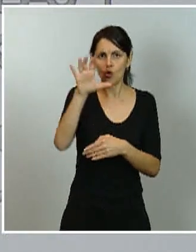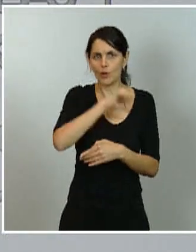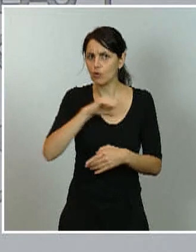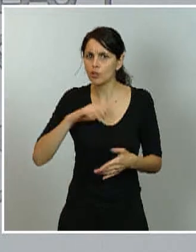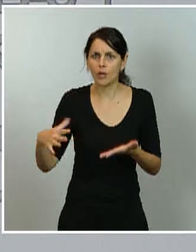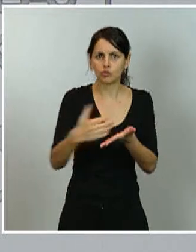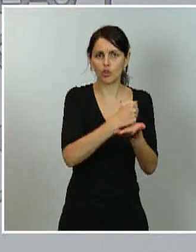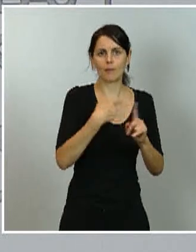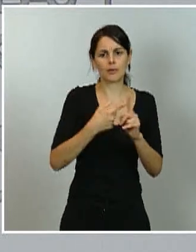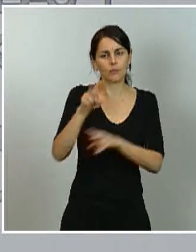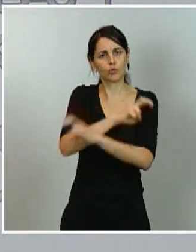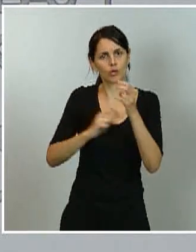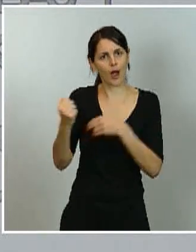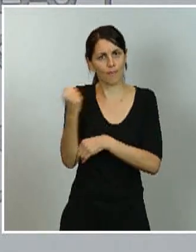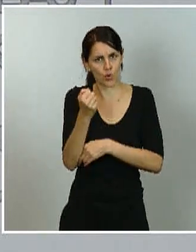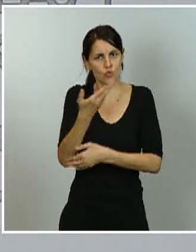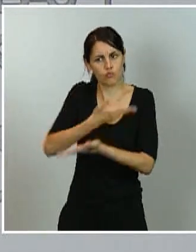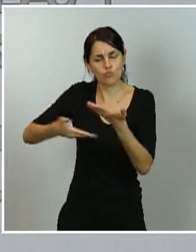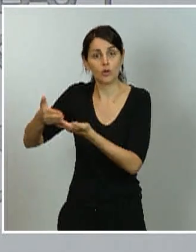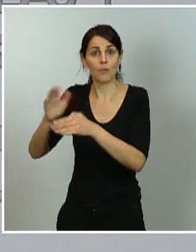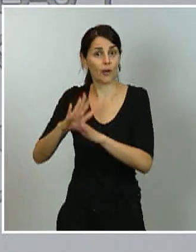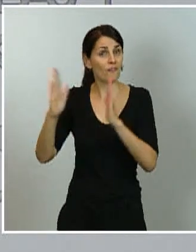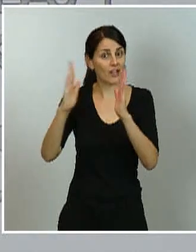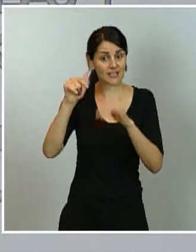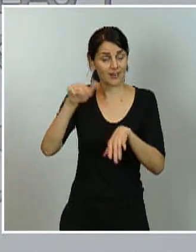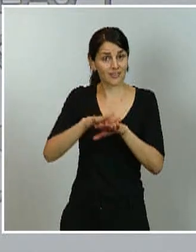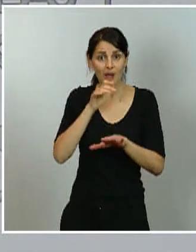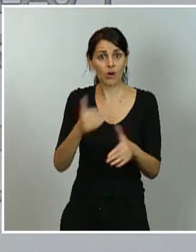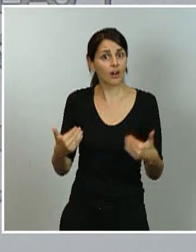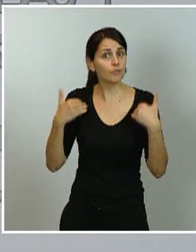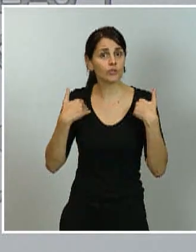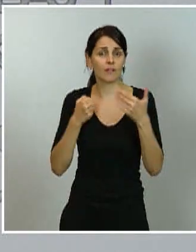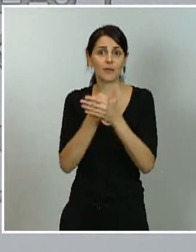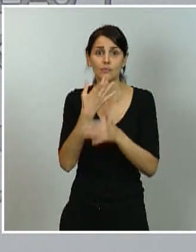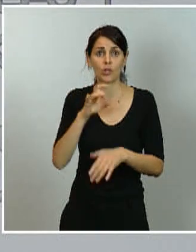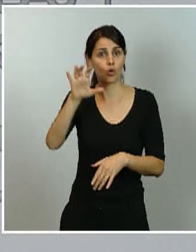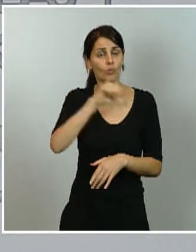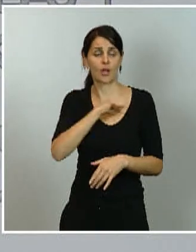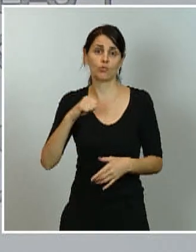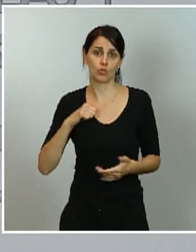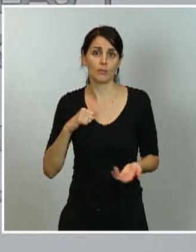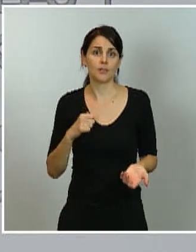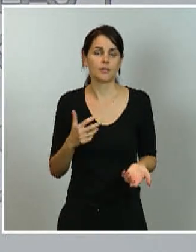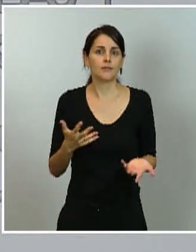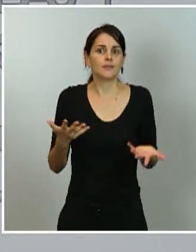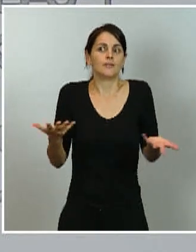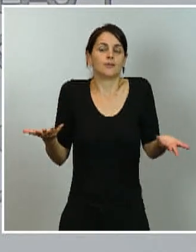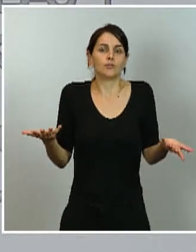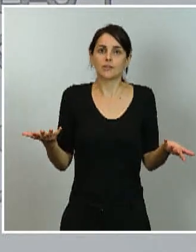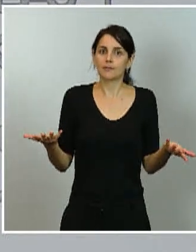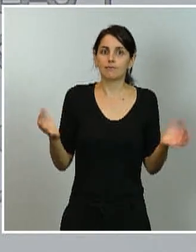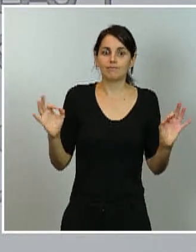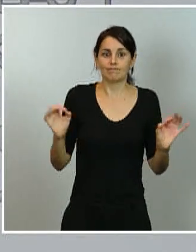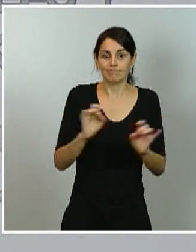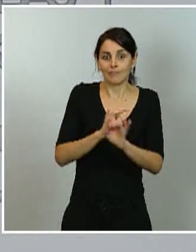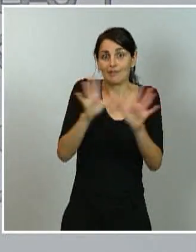corresponde a las comunidades autónomas como es de suponer y es, en fin, corresponde a un estado de naturaleza compuesta como es el Estado